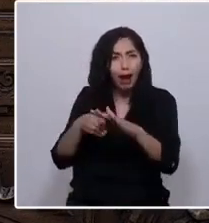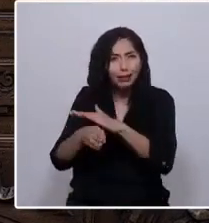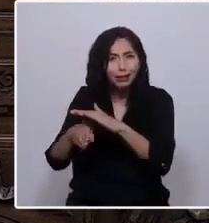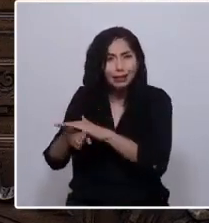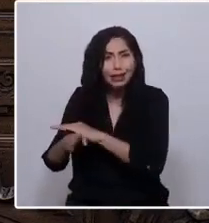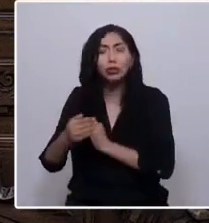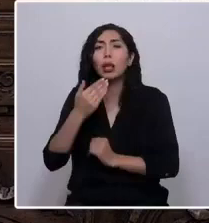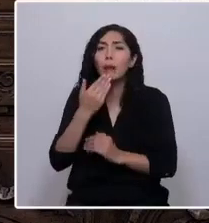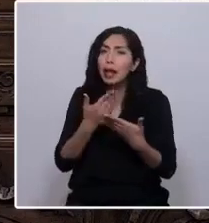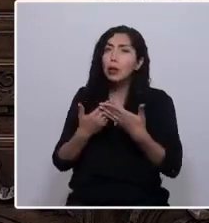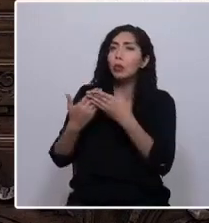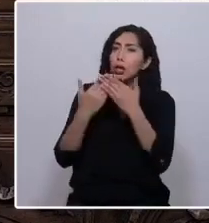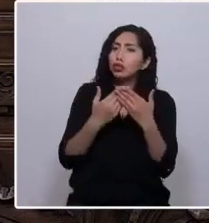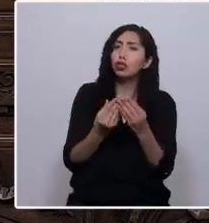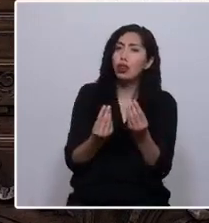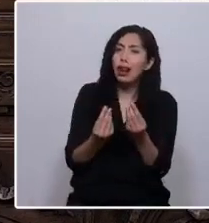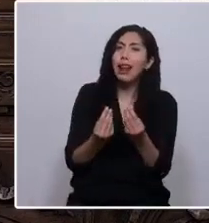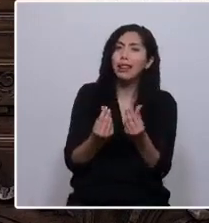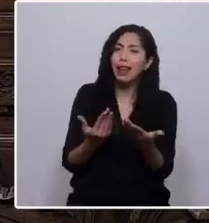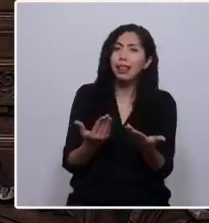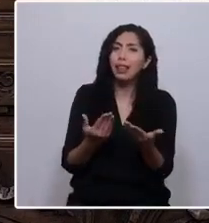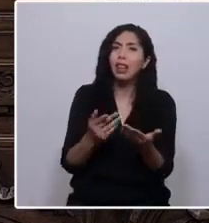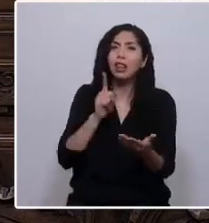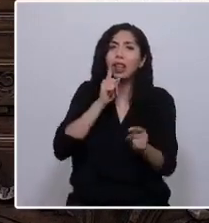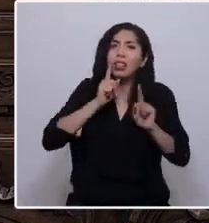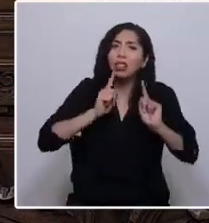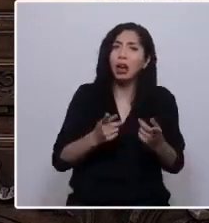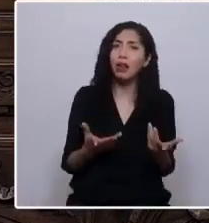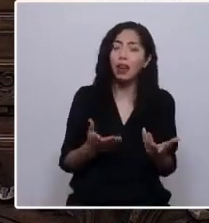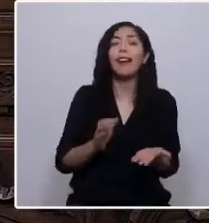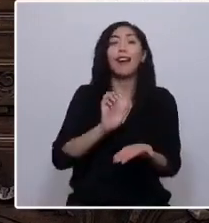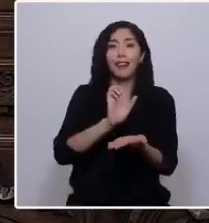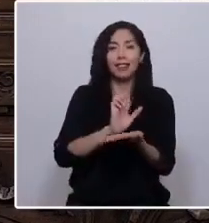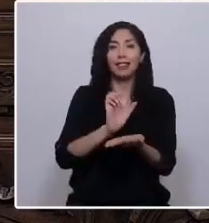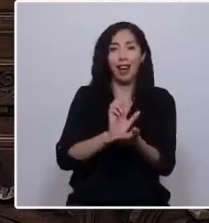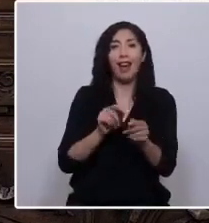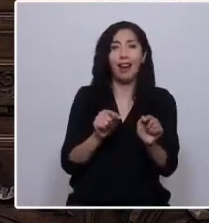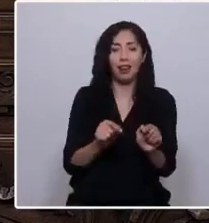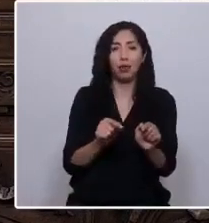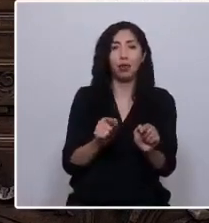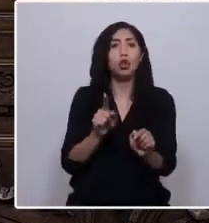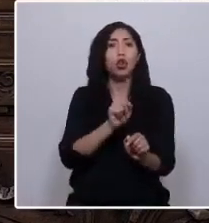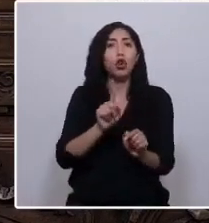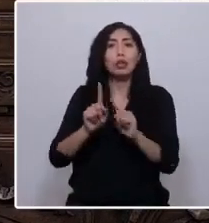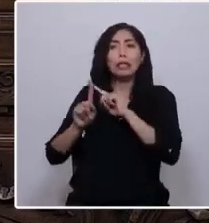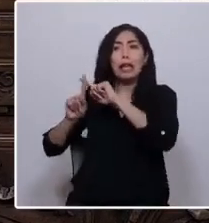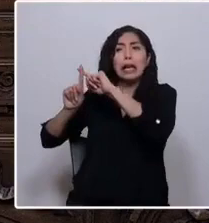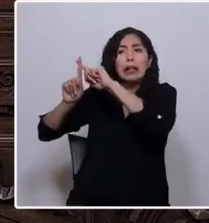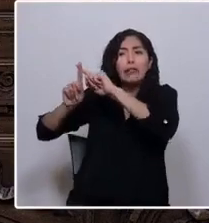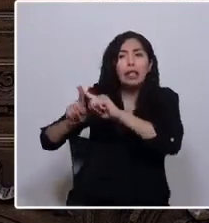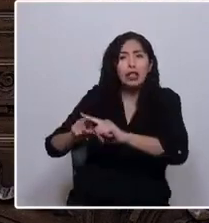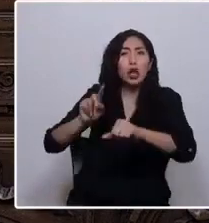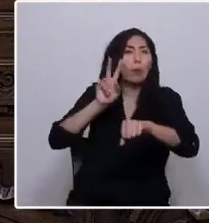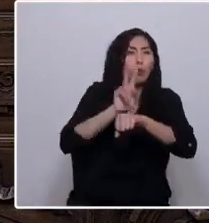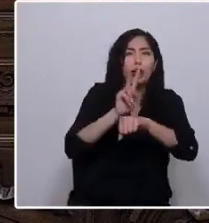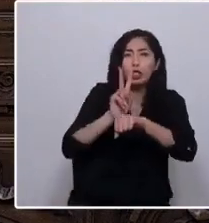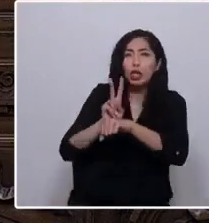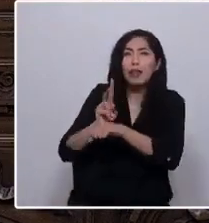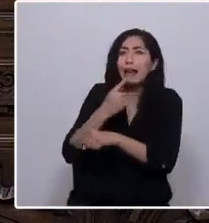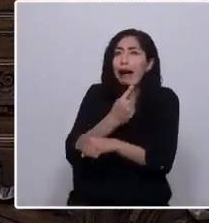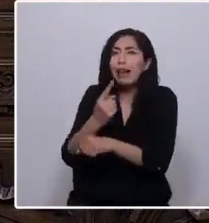calidad, porque es deber del Estado brindársela, y no por el sacrificio que hacen los profesores de estas escuelas.